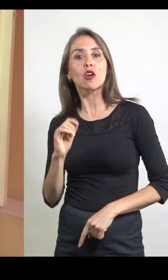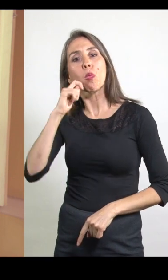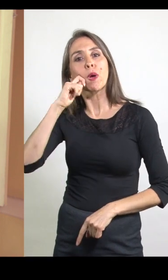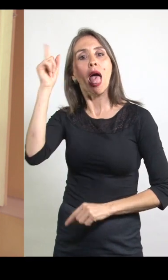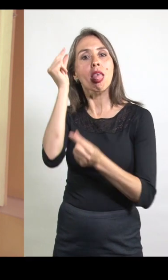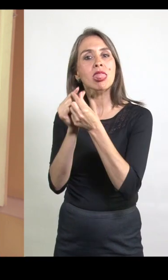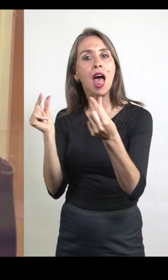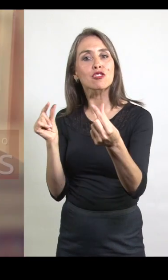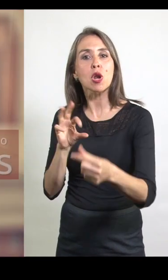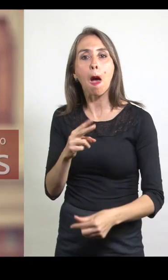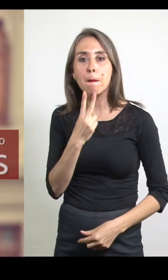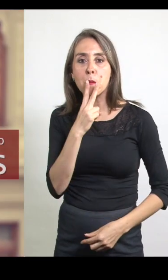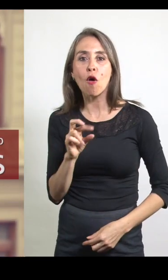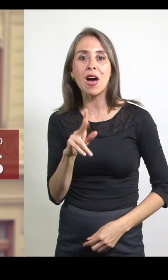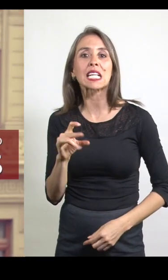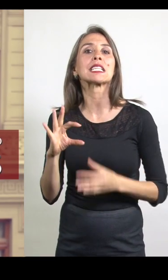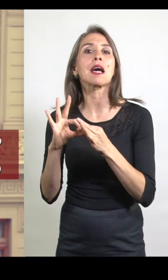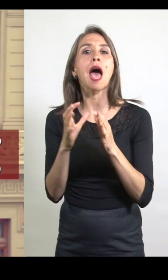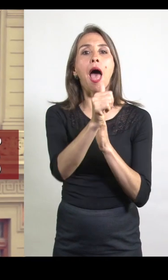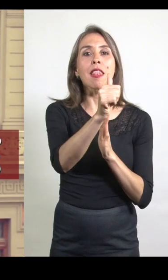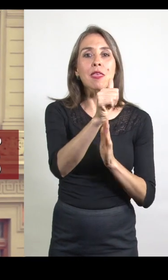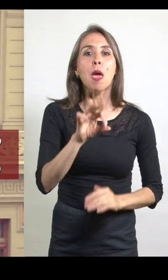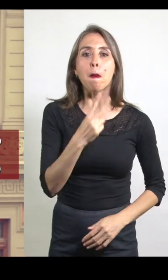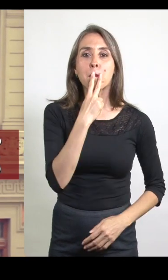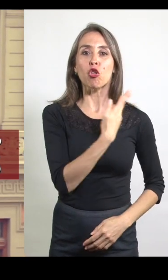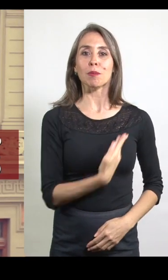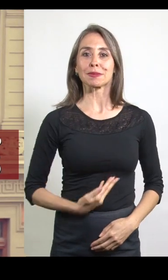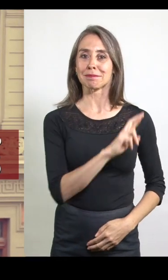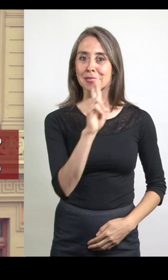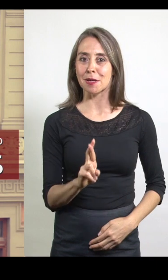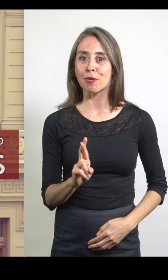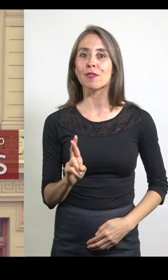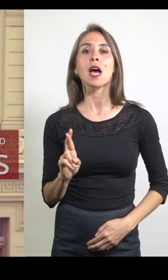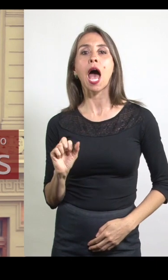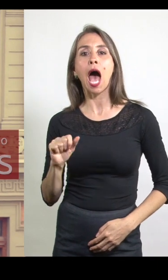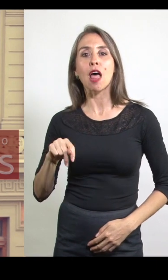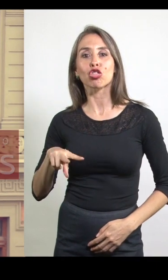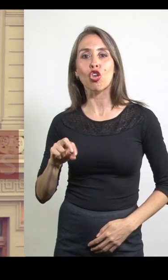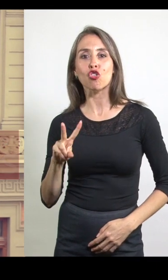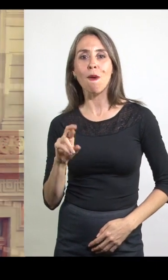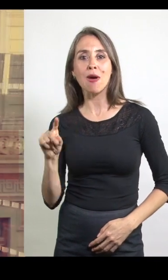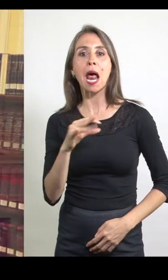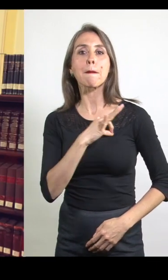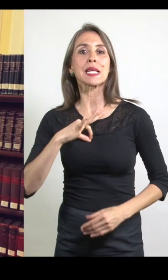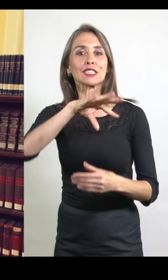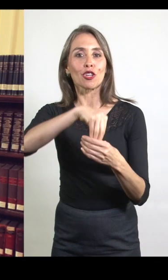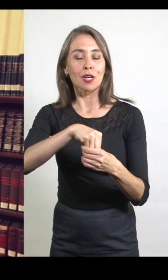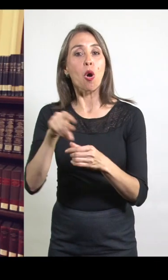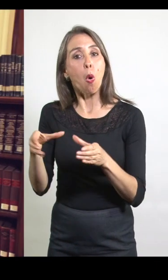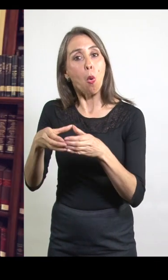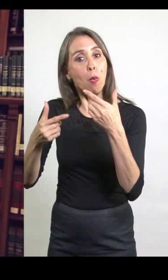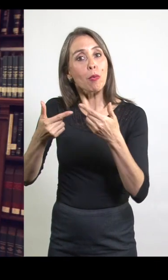bombarista, por sus líderes Manuel Mon, presidente de la república, y Antonio Dara, su ministro del interior. Este partido